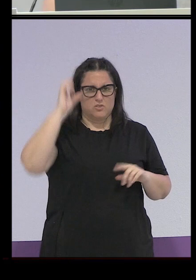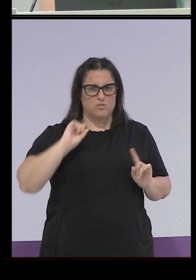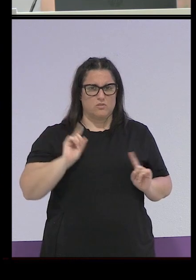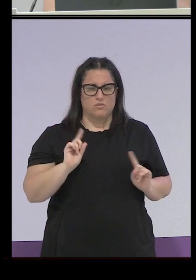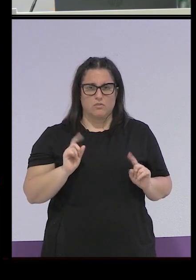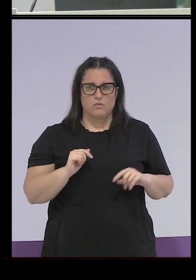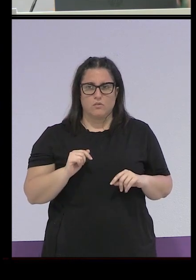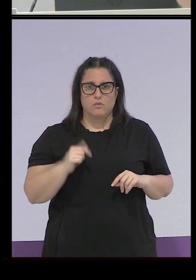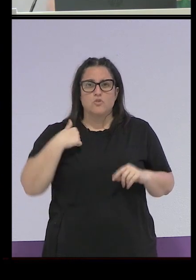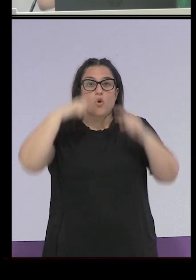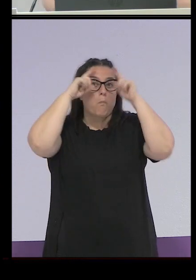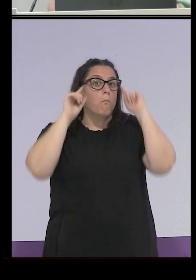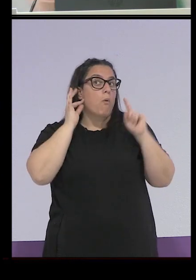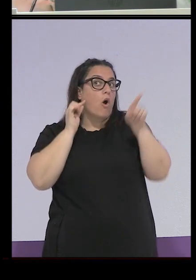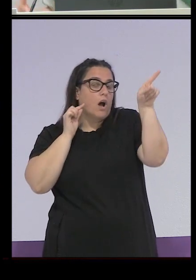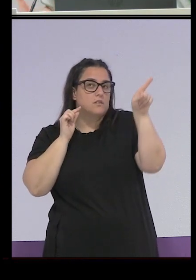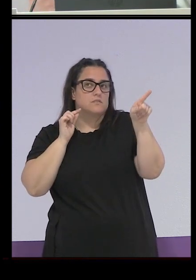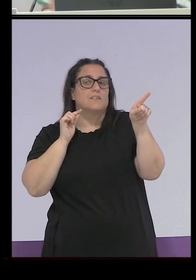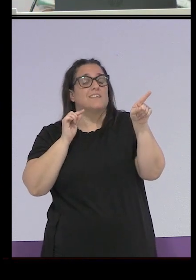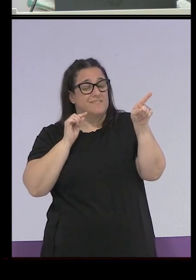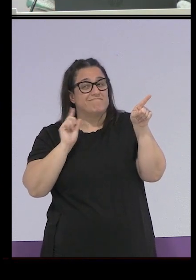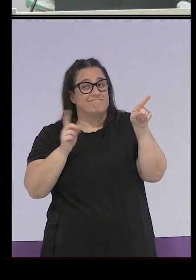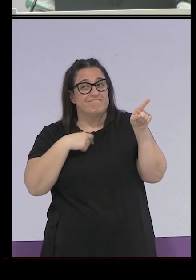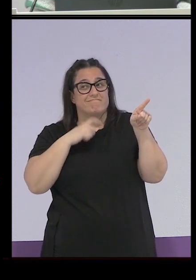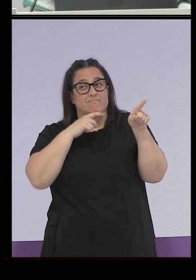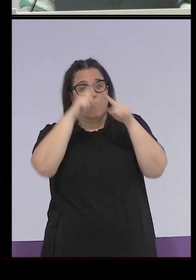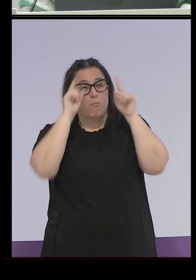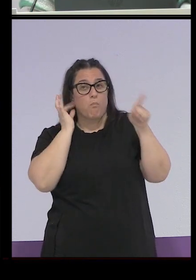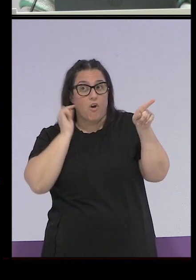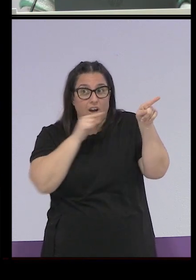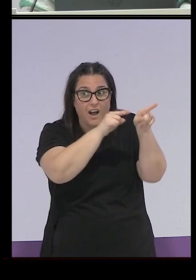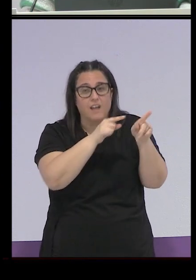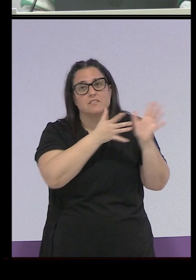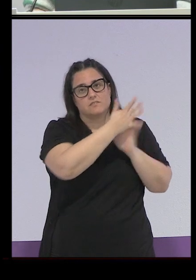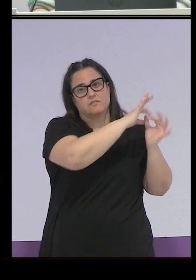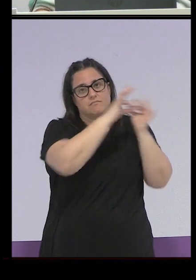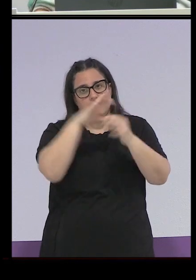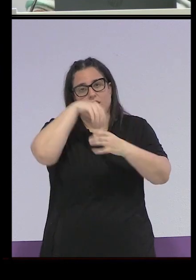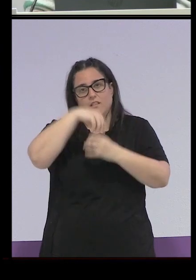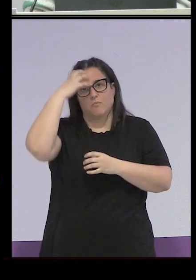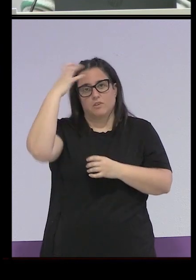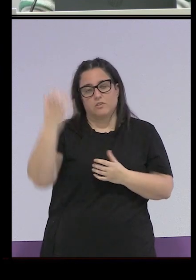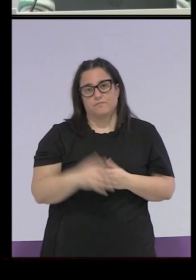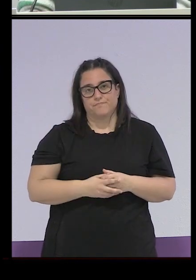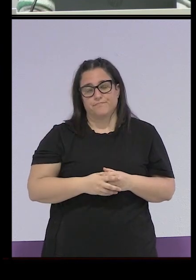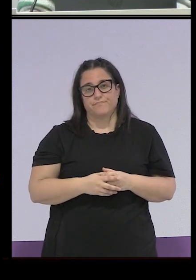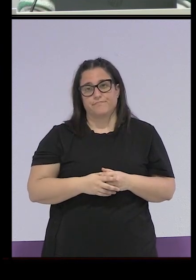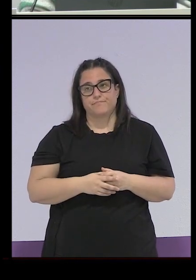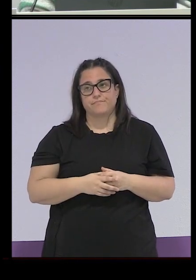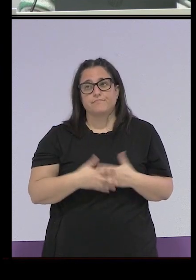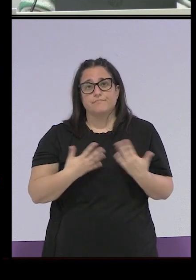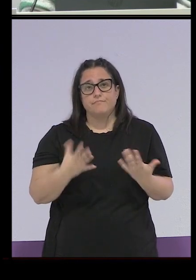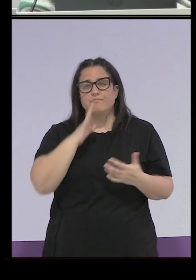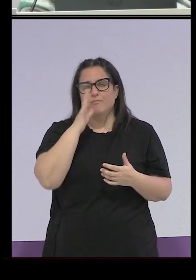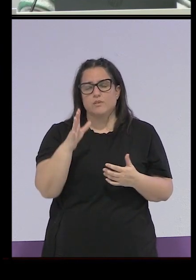patronato, sí, no, no, yo las monjas de no sé qué ya, pues es que eso pertenecía a este organismo, ¿no? Y eso es algo que está